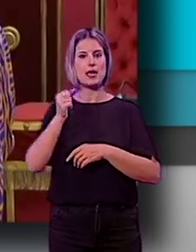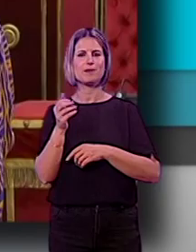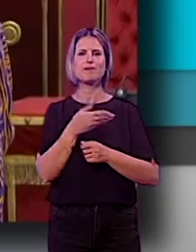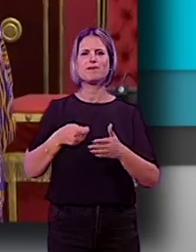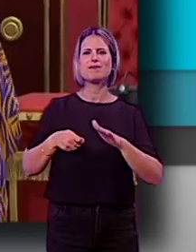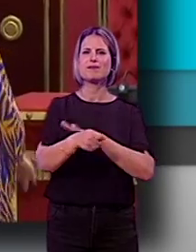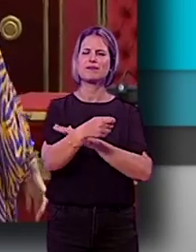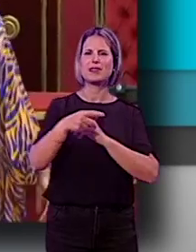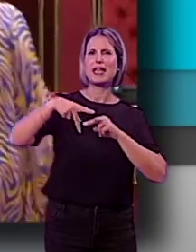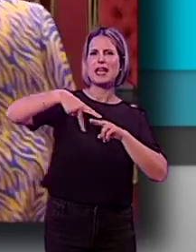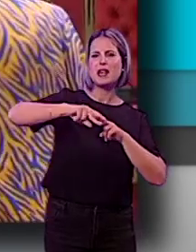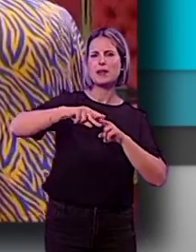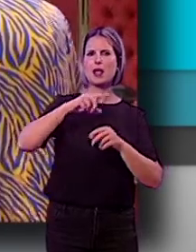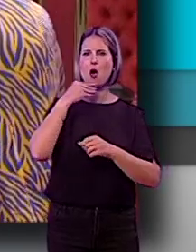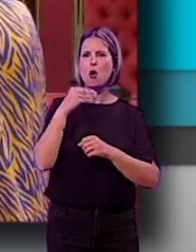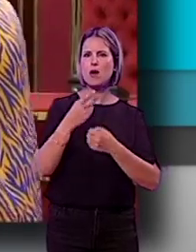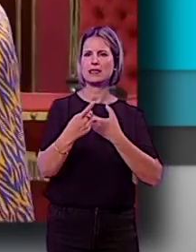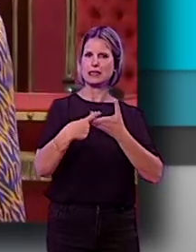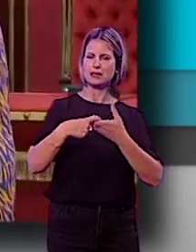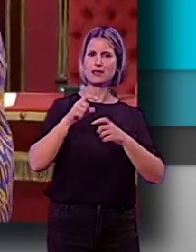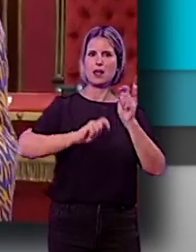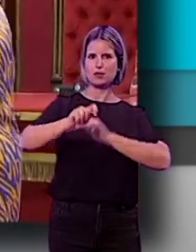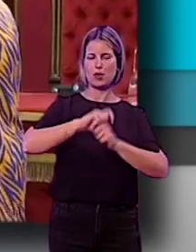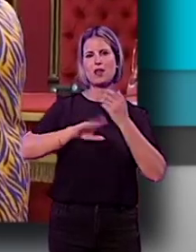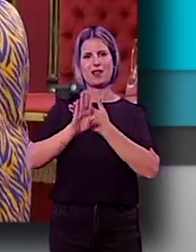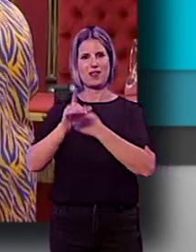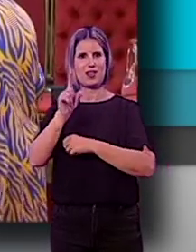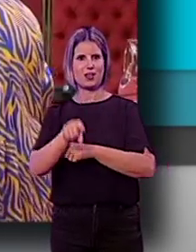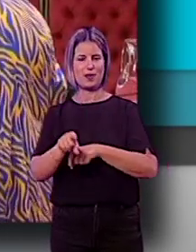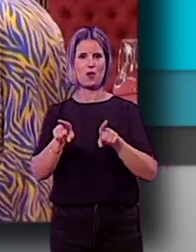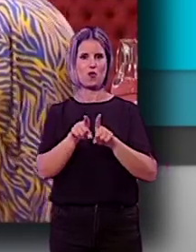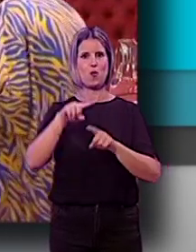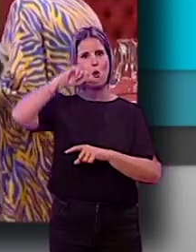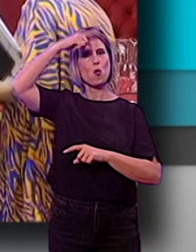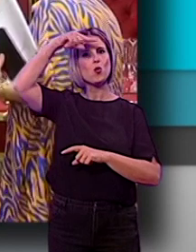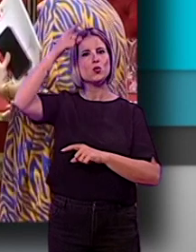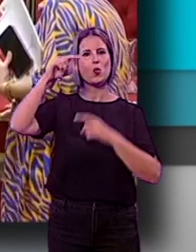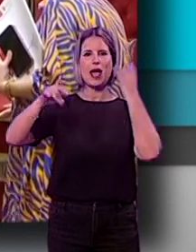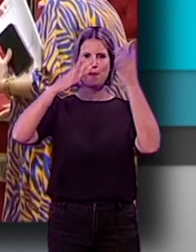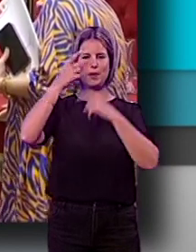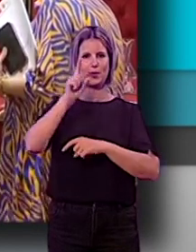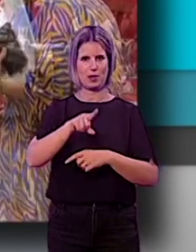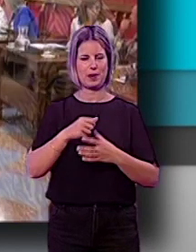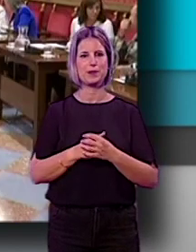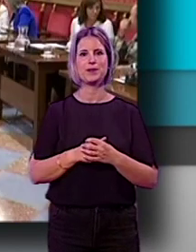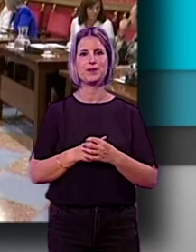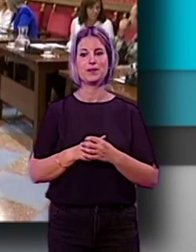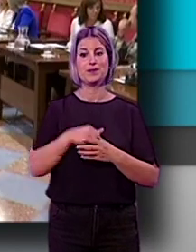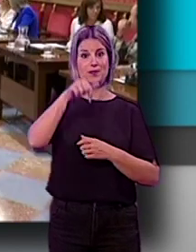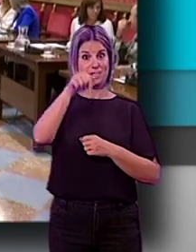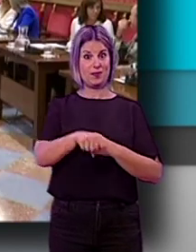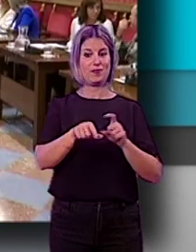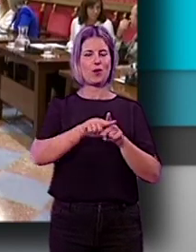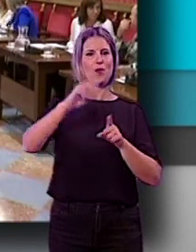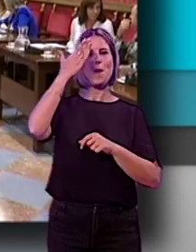herramientas para involucrar a los jóvenes en las asociaciones de vecinos, así como en la cultura del emprendimiento. Este ha sido